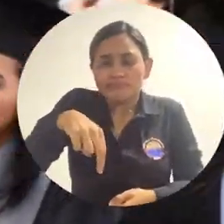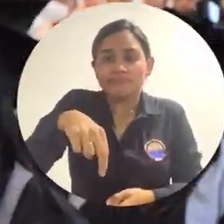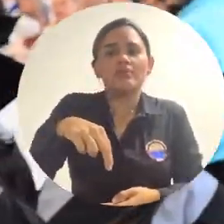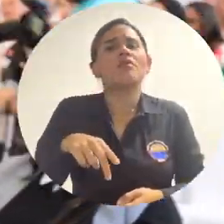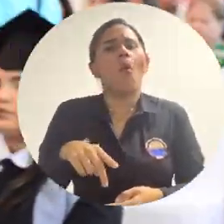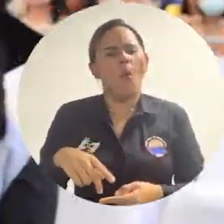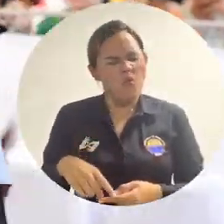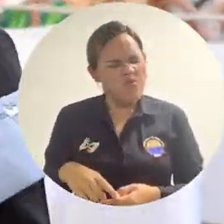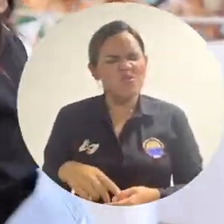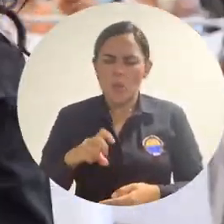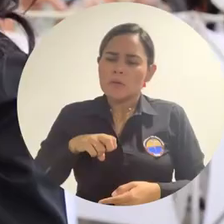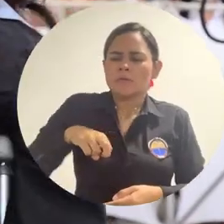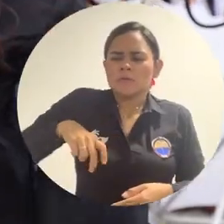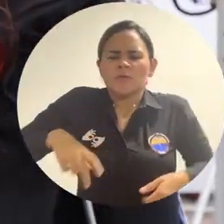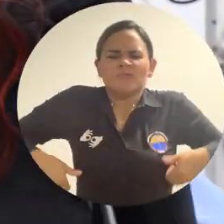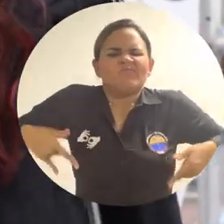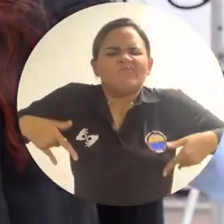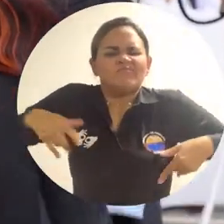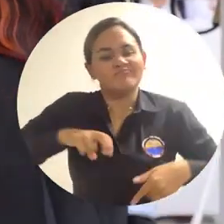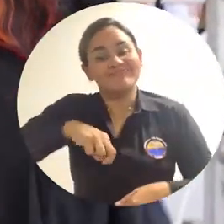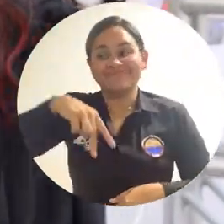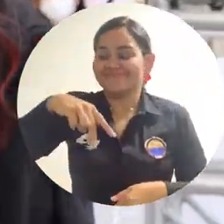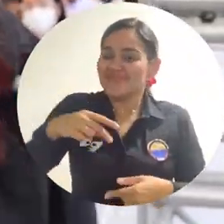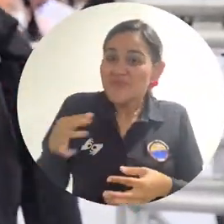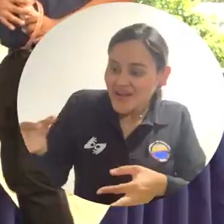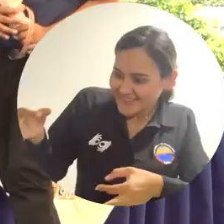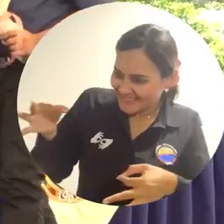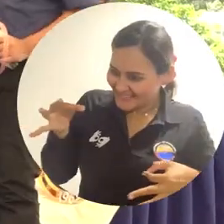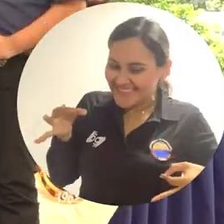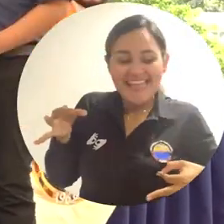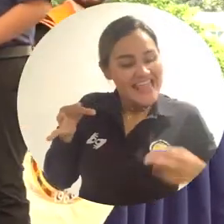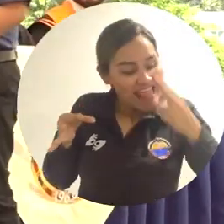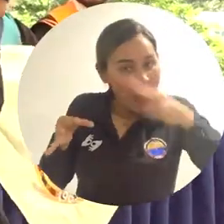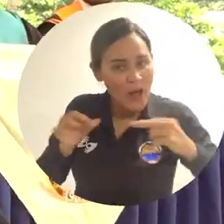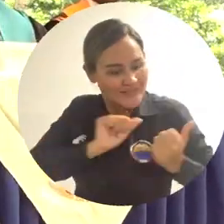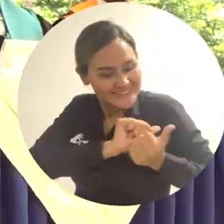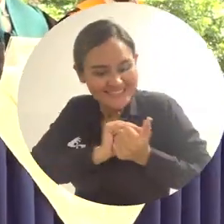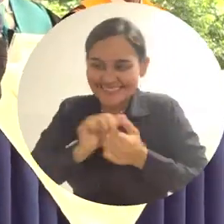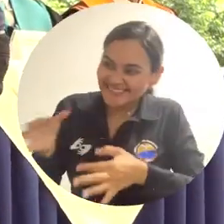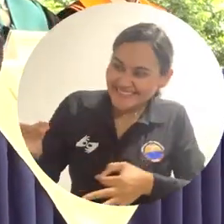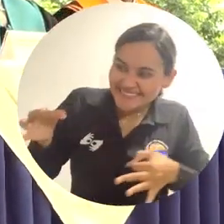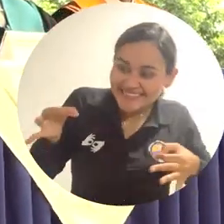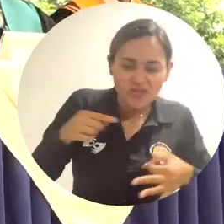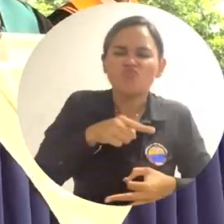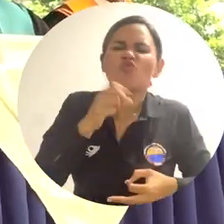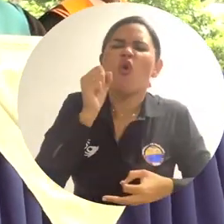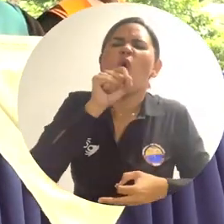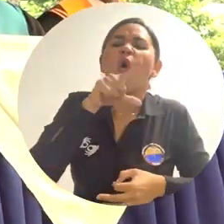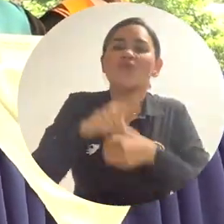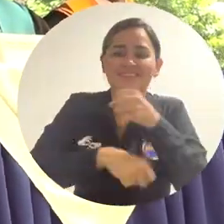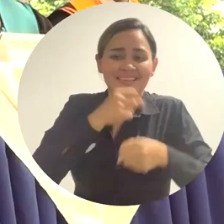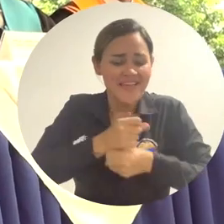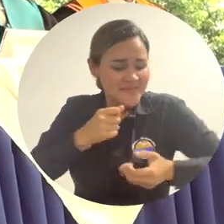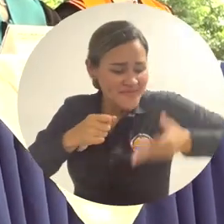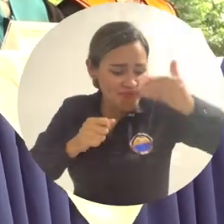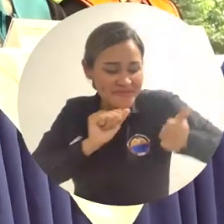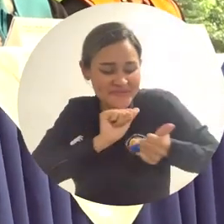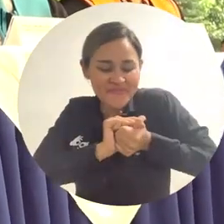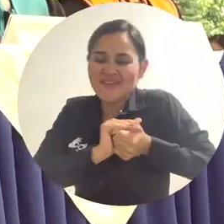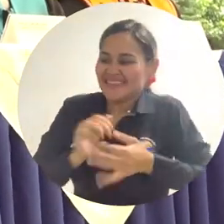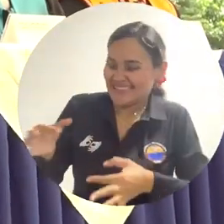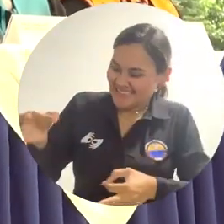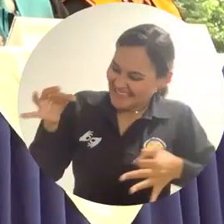desplazarse, Adriana Perdomo subió orgullosa y feliz a la tarima con su hijo Sebastián Meriño, de 11 años, quien la